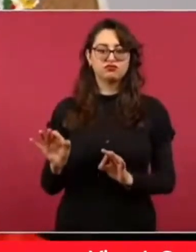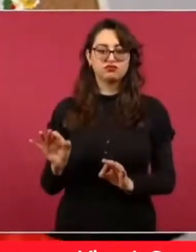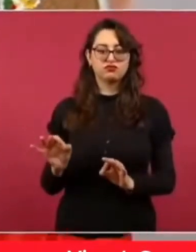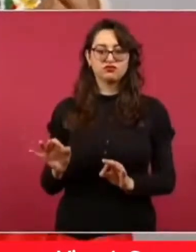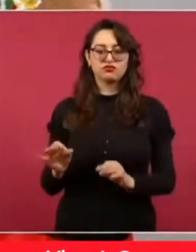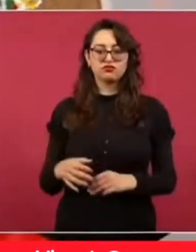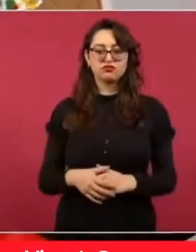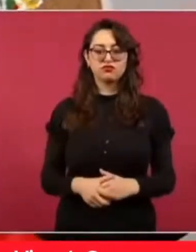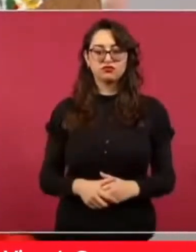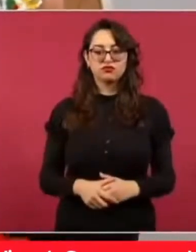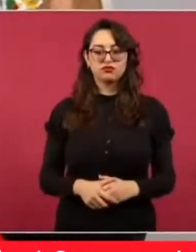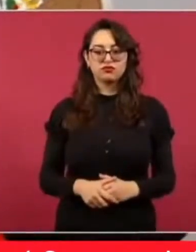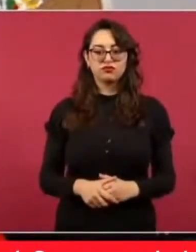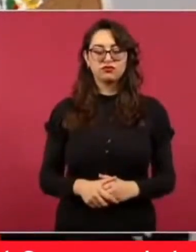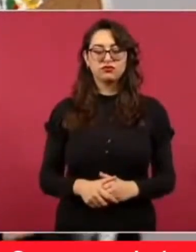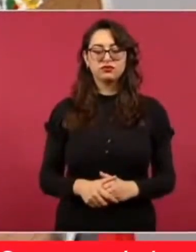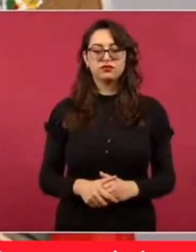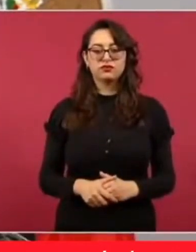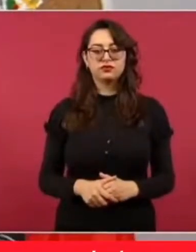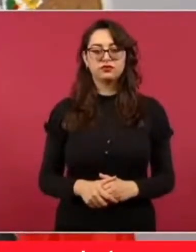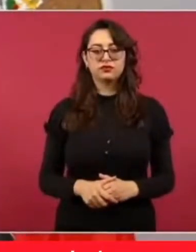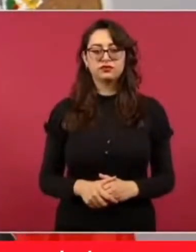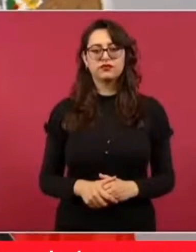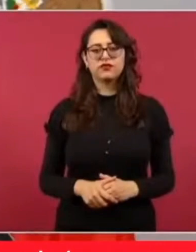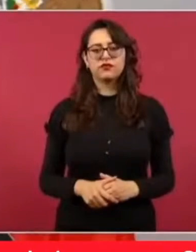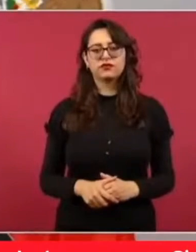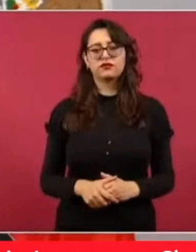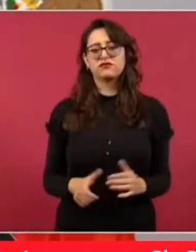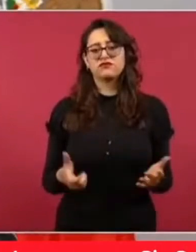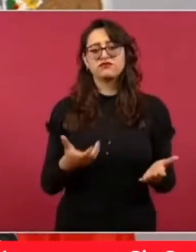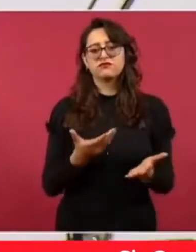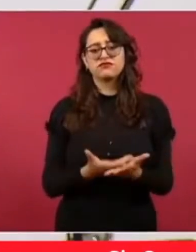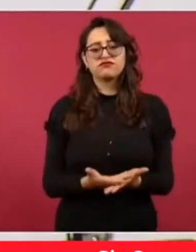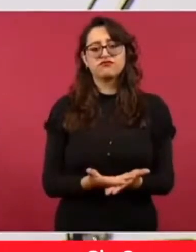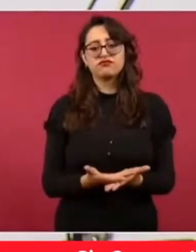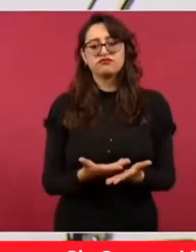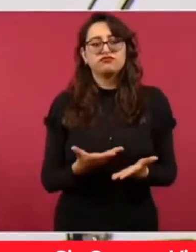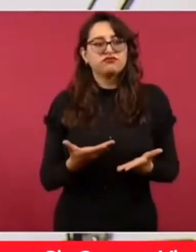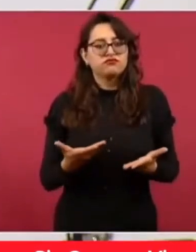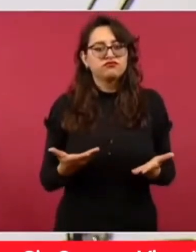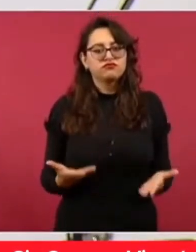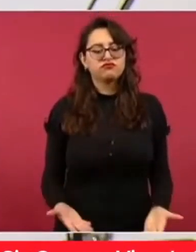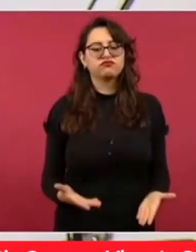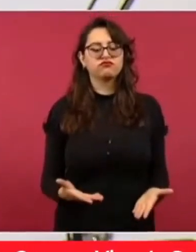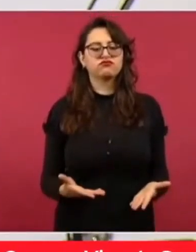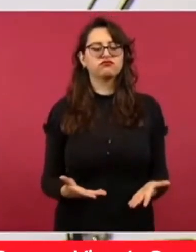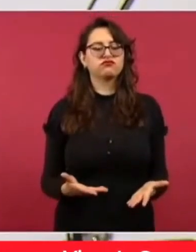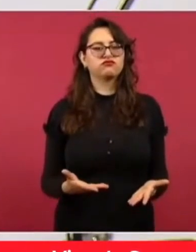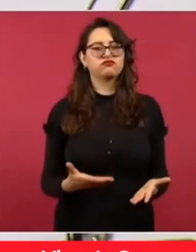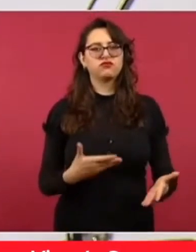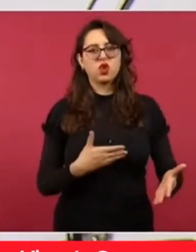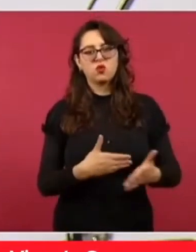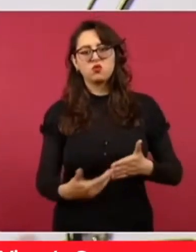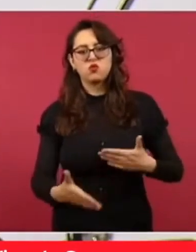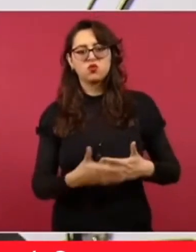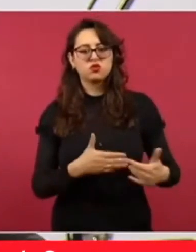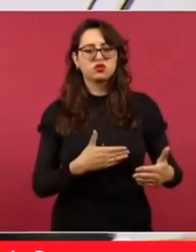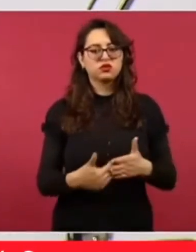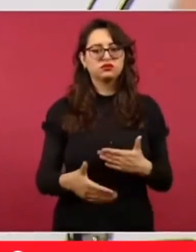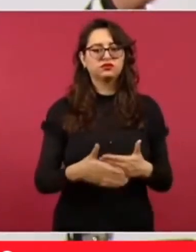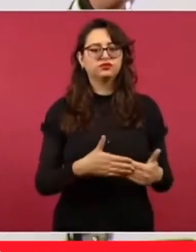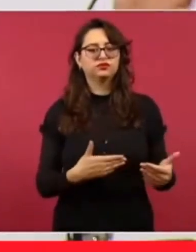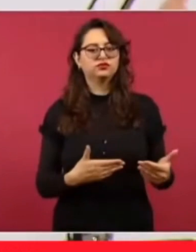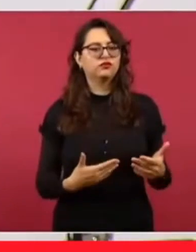toda la parafernalia de